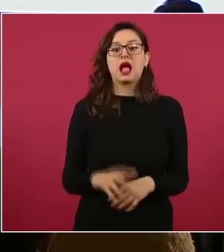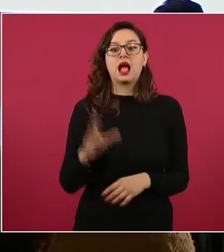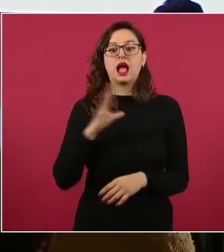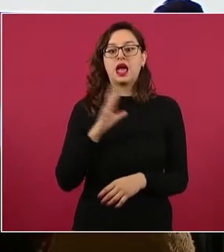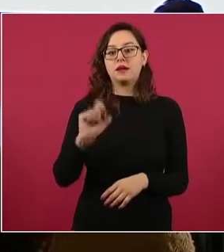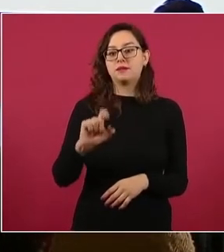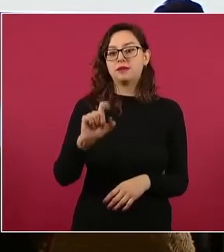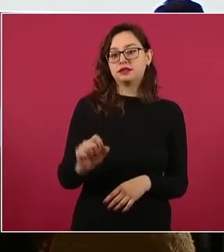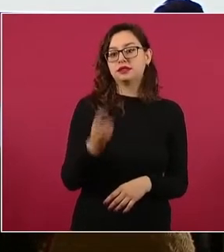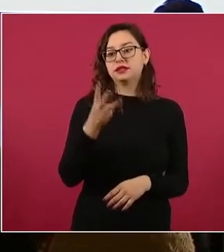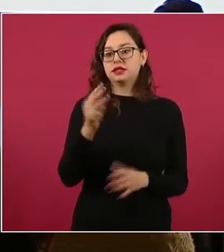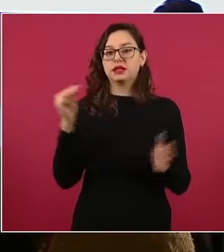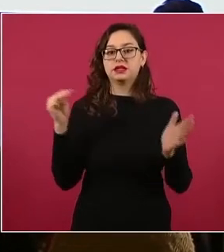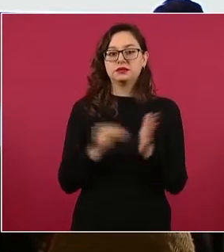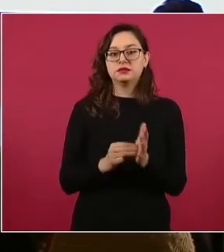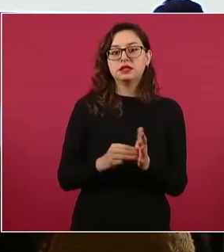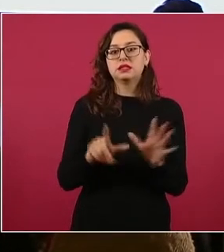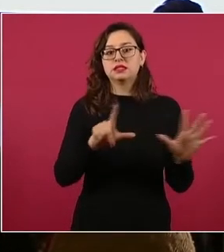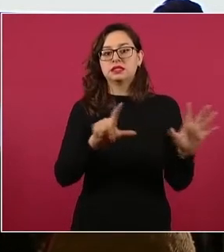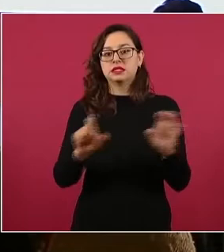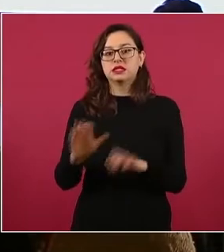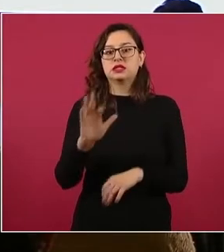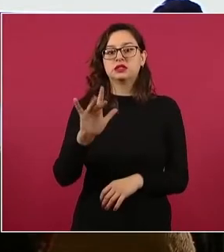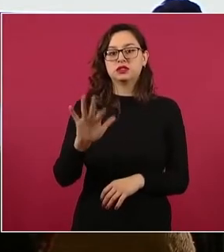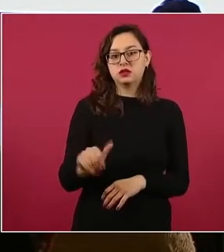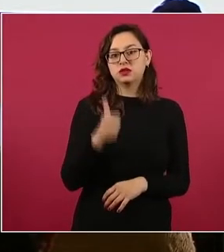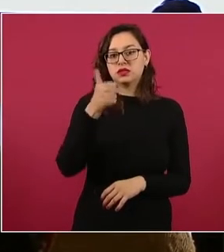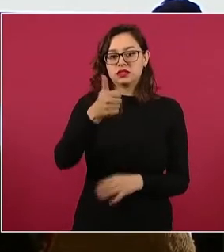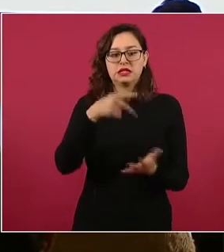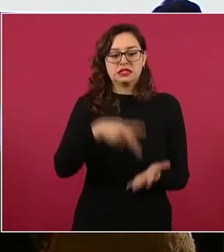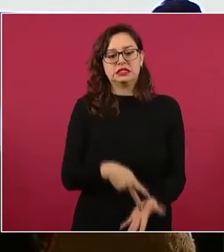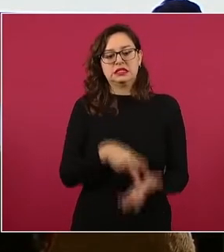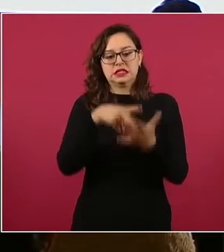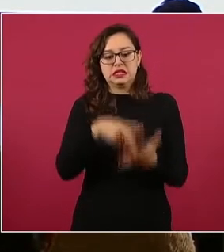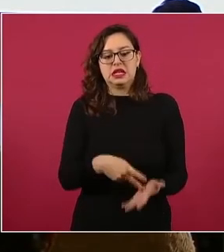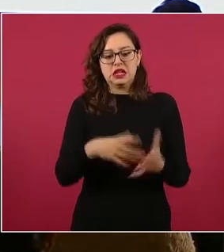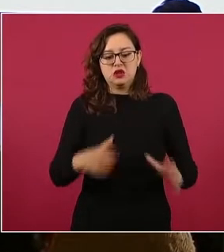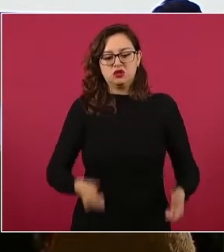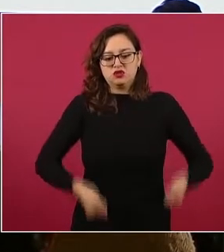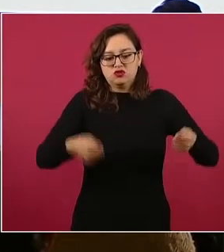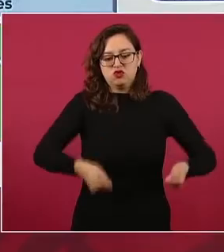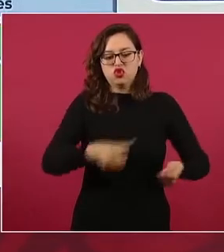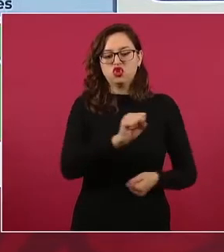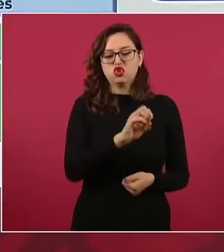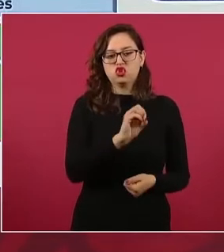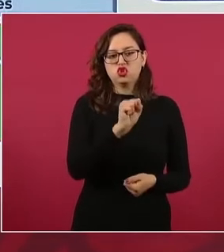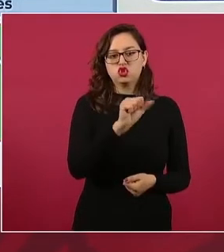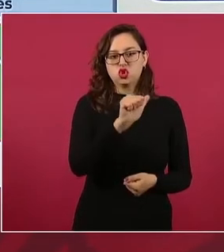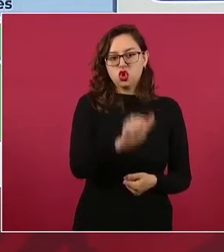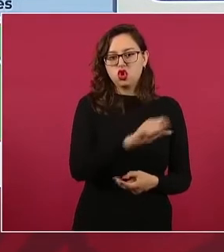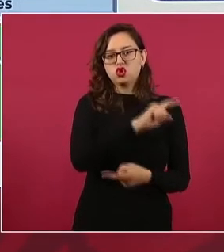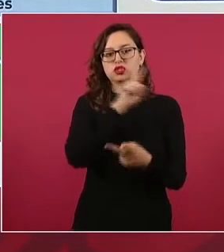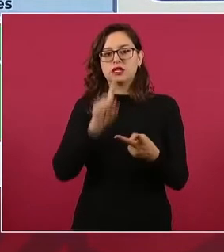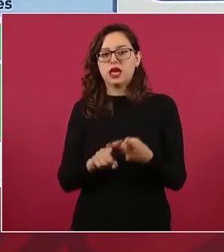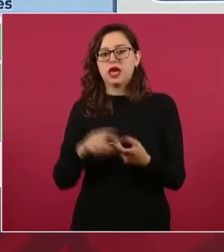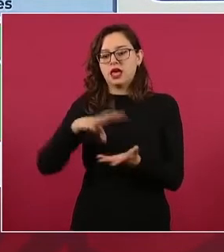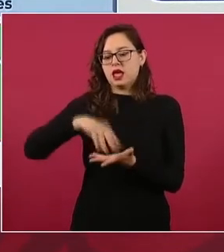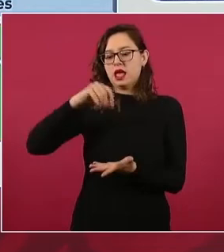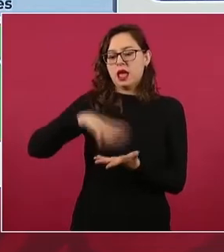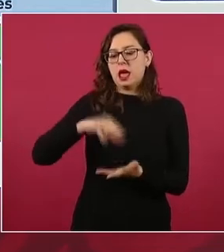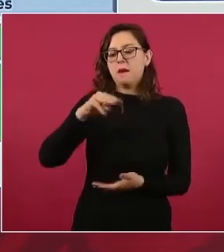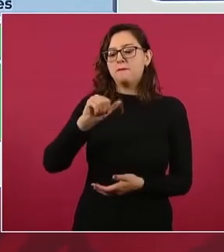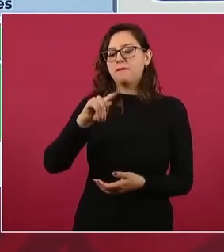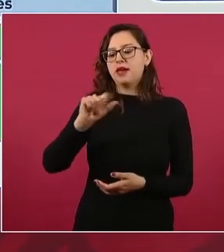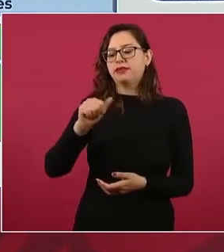setecientos cincuenta y seis kilogramos de sosa cáustica, dos mil seiscientos treinta y uno litros de metanfetamina y